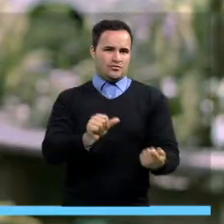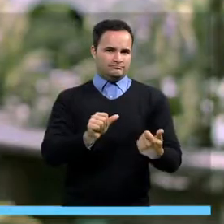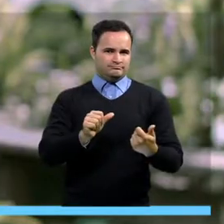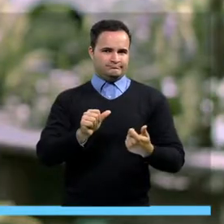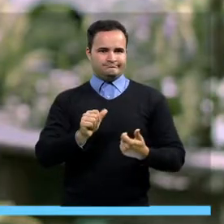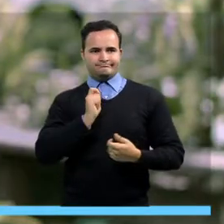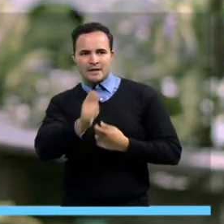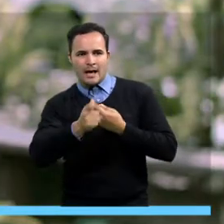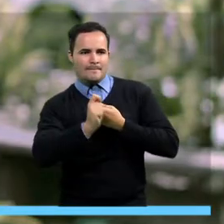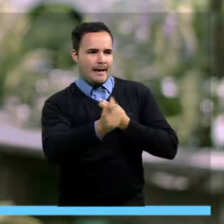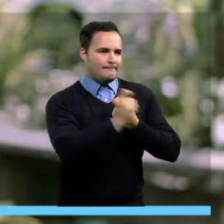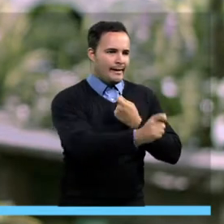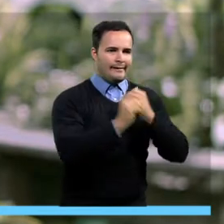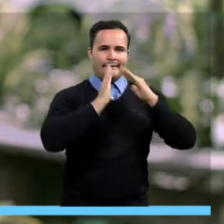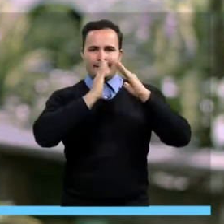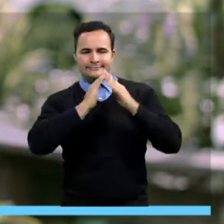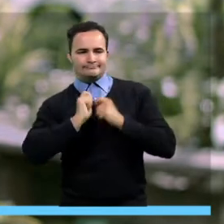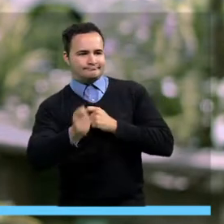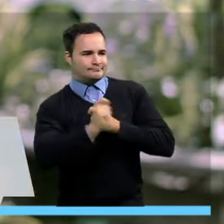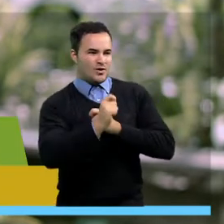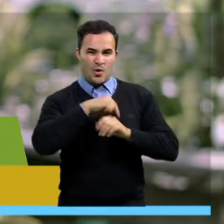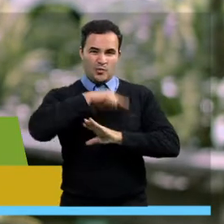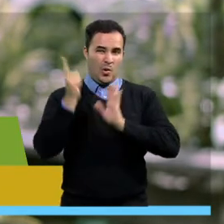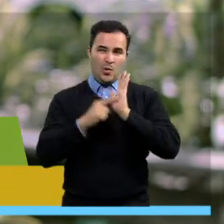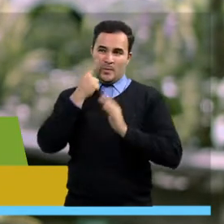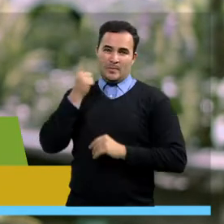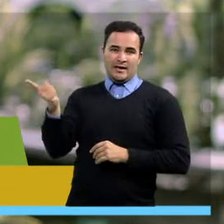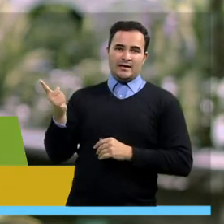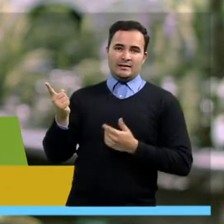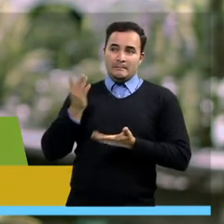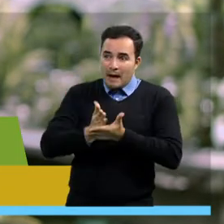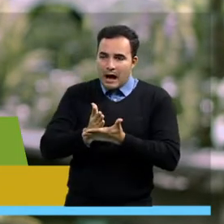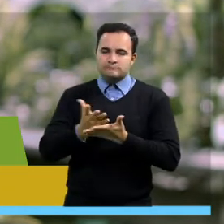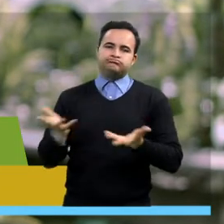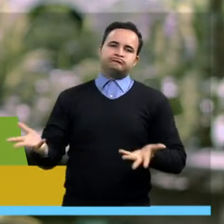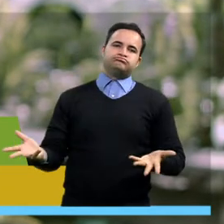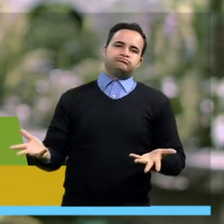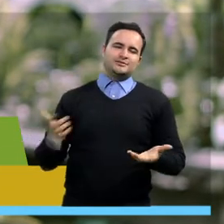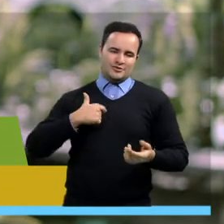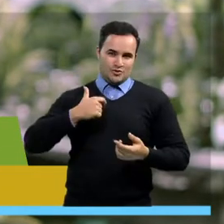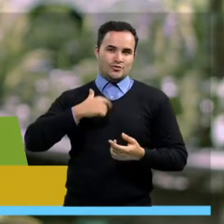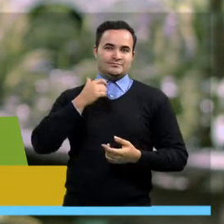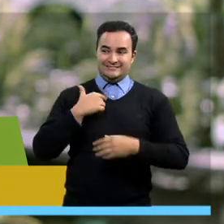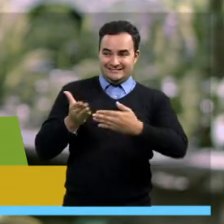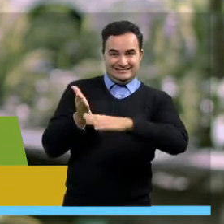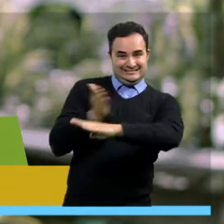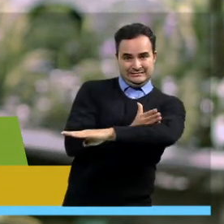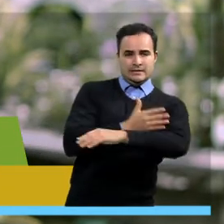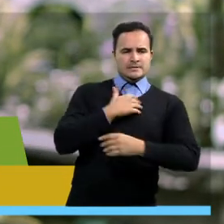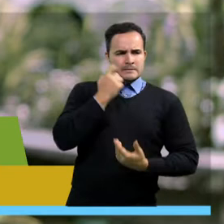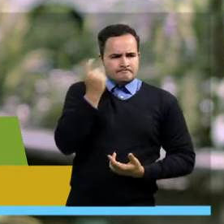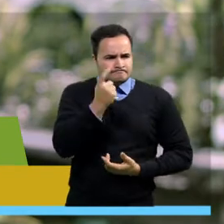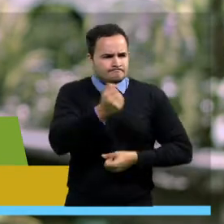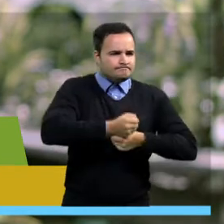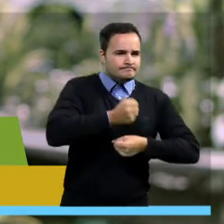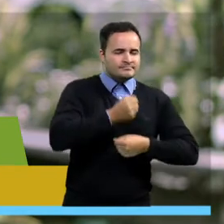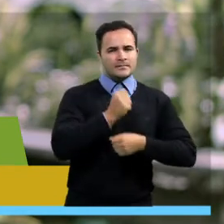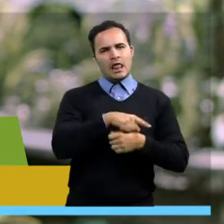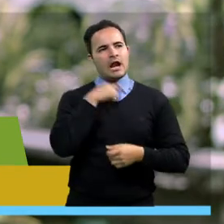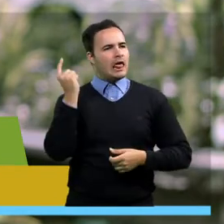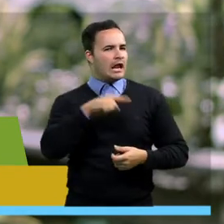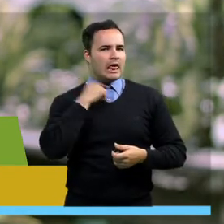cabeza de hogar. Entonces era el que respondía pues por los gastos de la casa. Yo estaba en ese proceso también de buscar empleo, pero pues